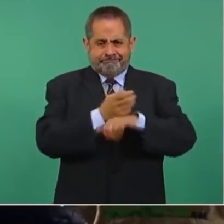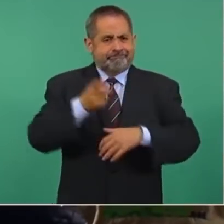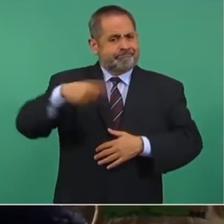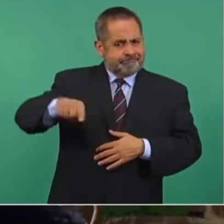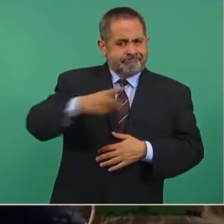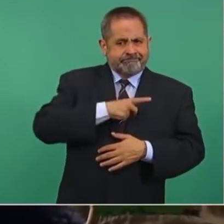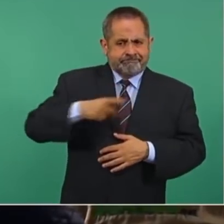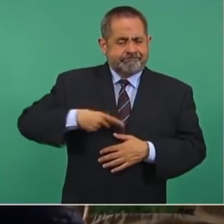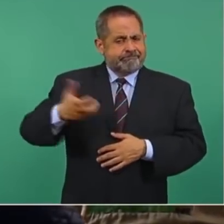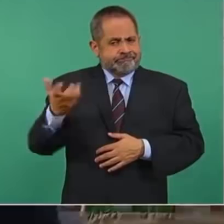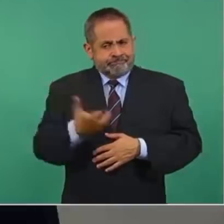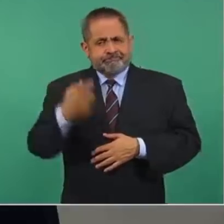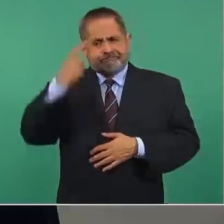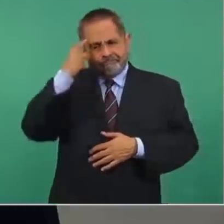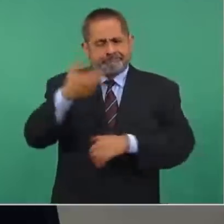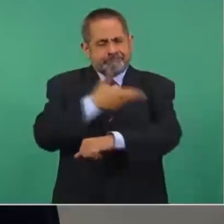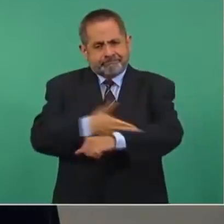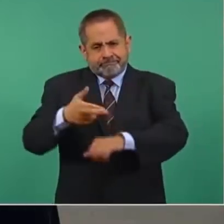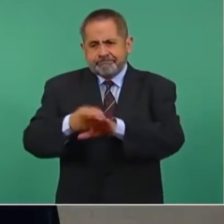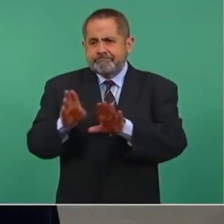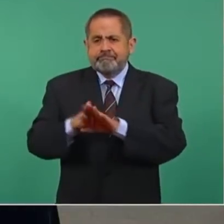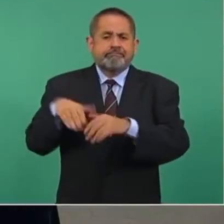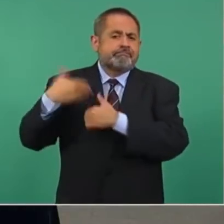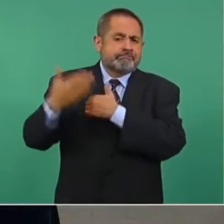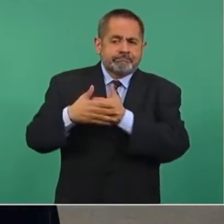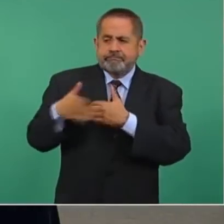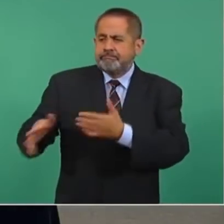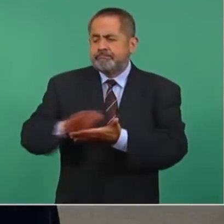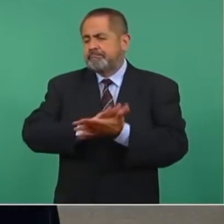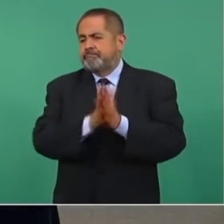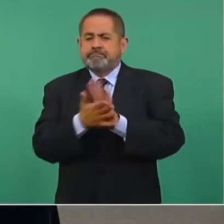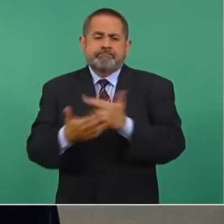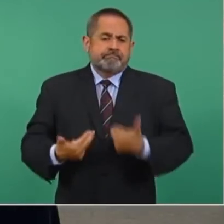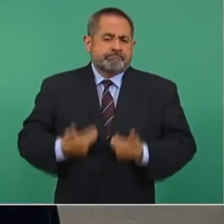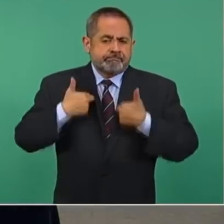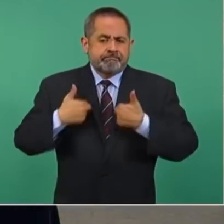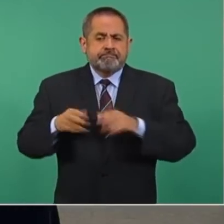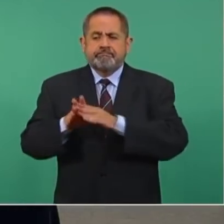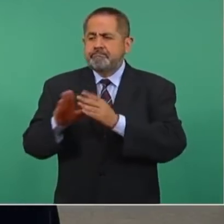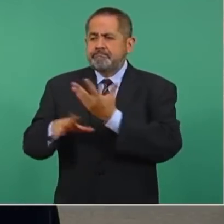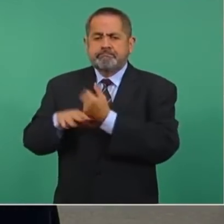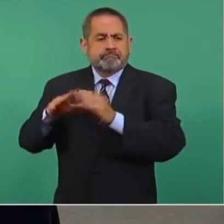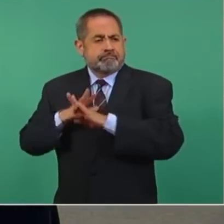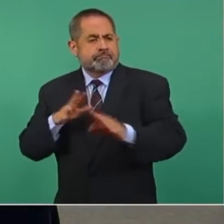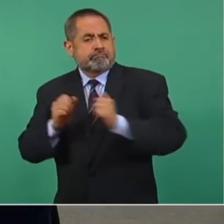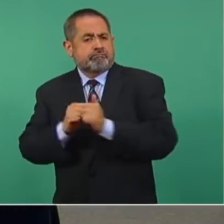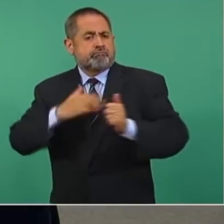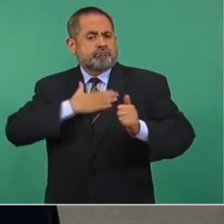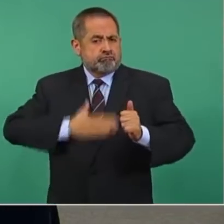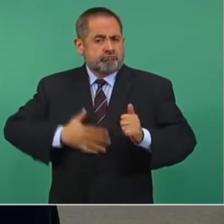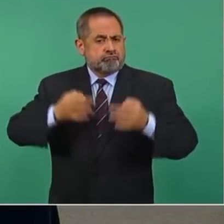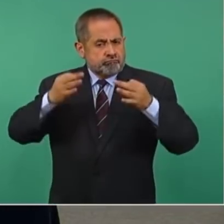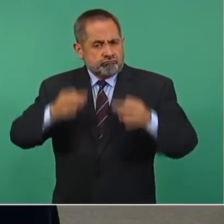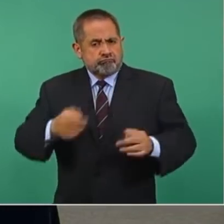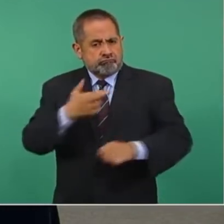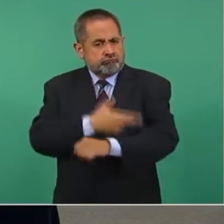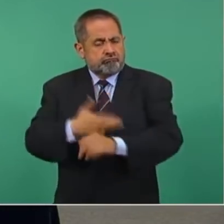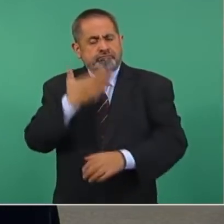para proporcionar un camino hacia la ciudadanía y un sistema de inmigración legal, justo y eficiente.